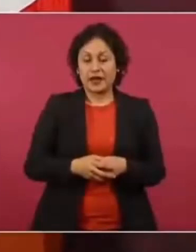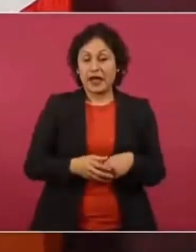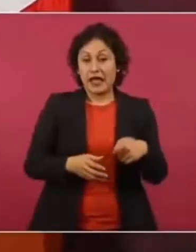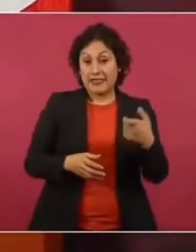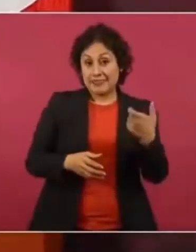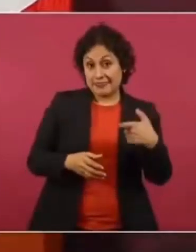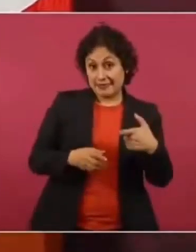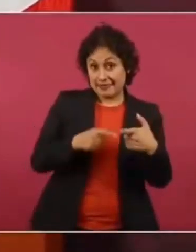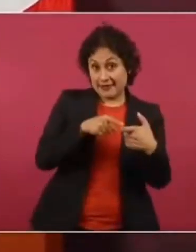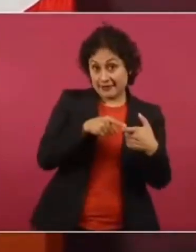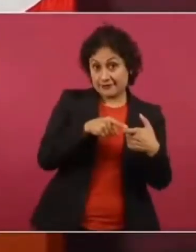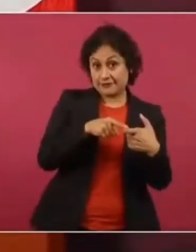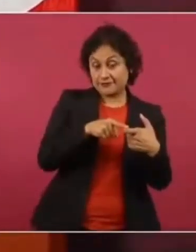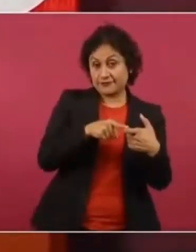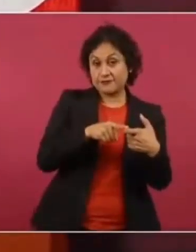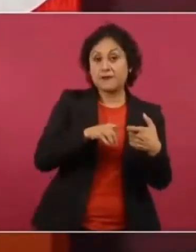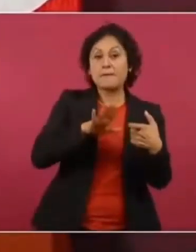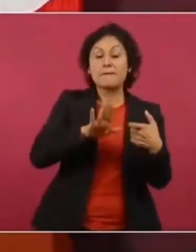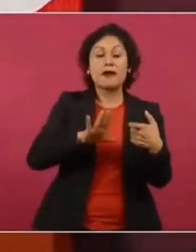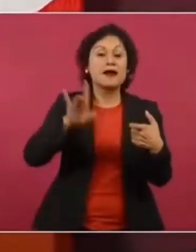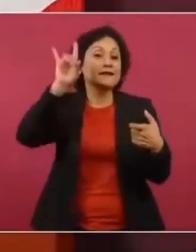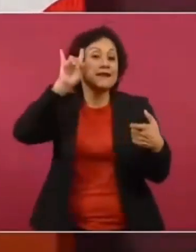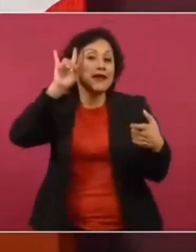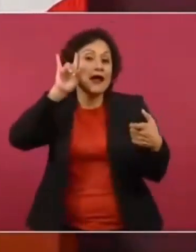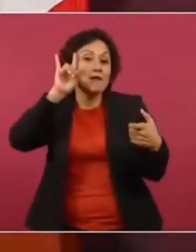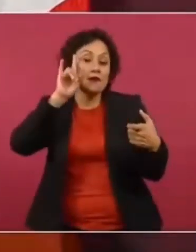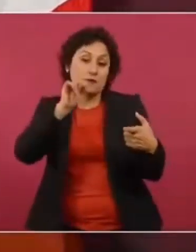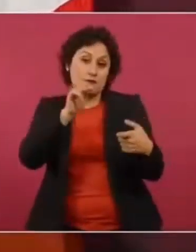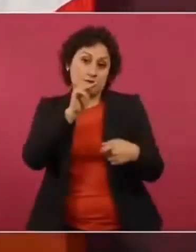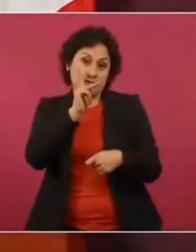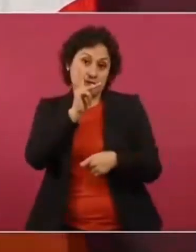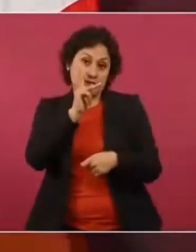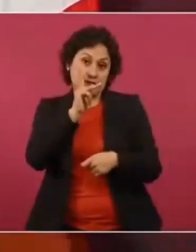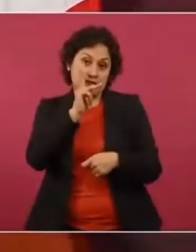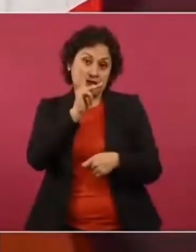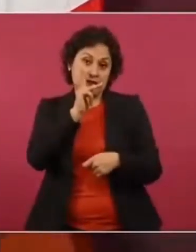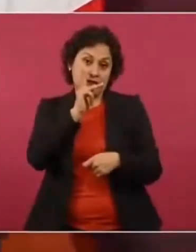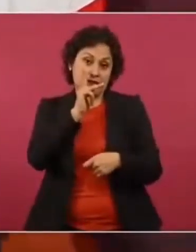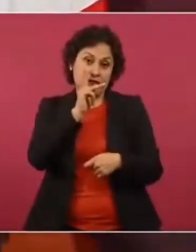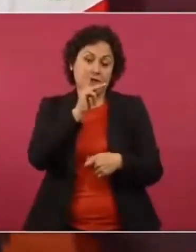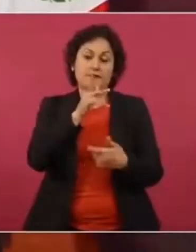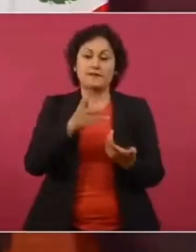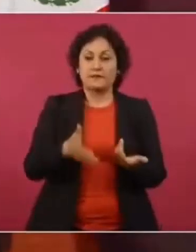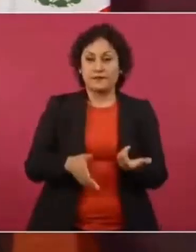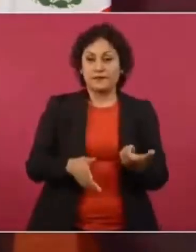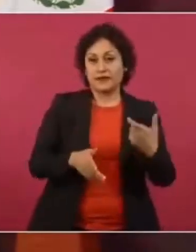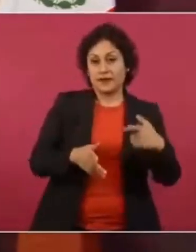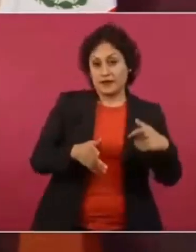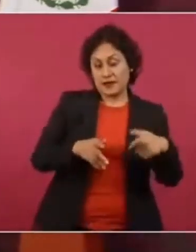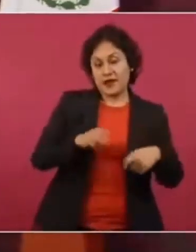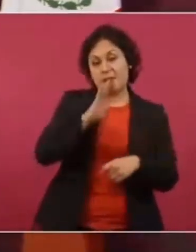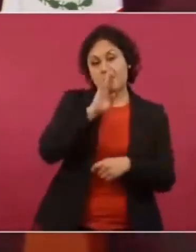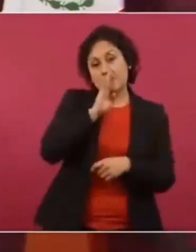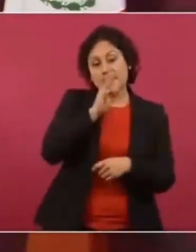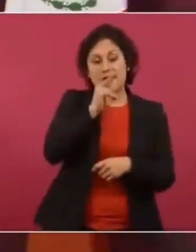era la mamá del diablo, era la mamá y el papá del diablo,